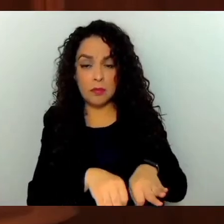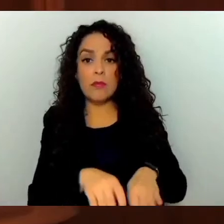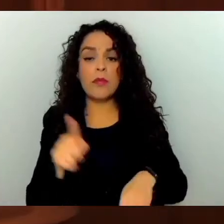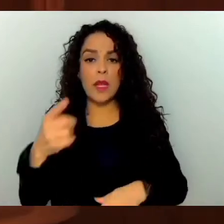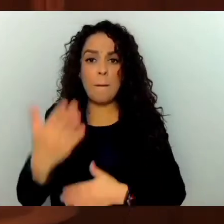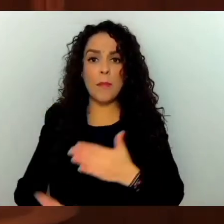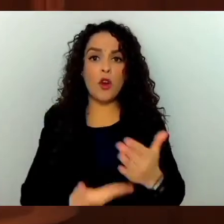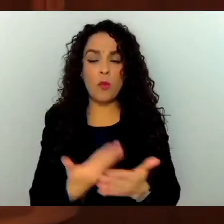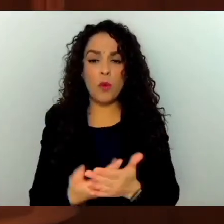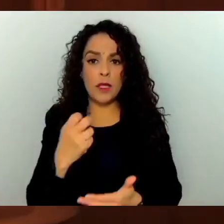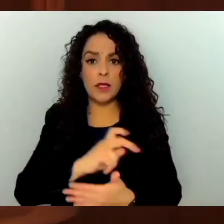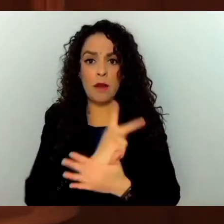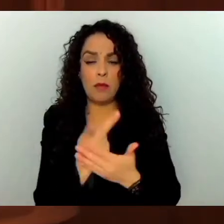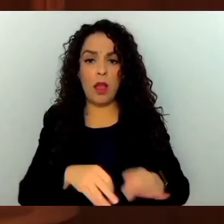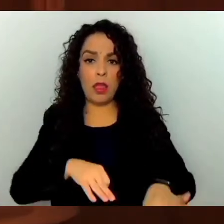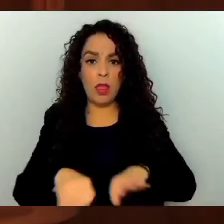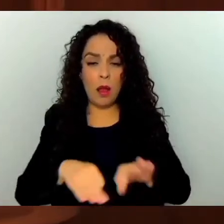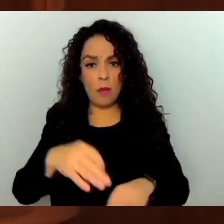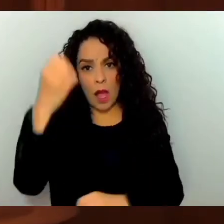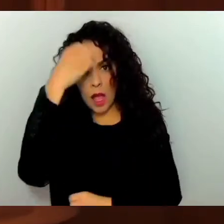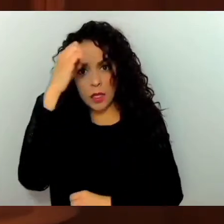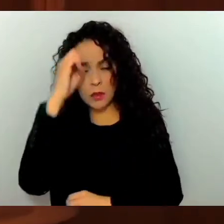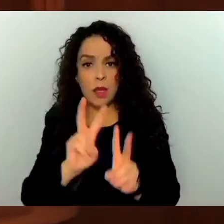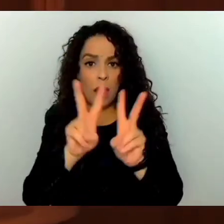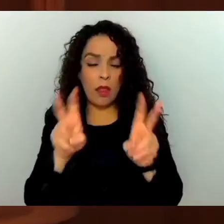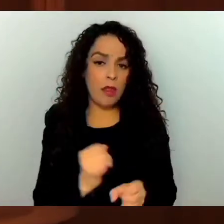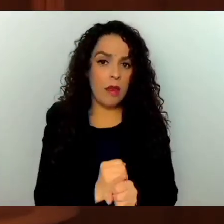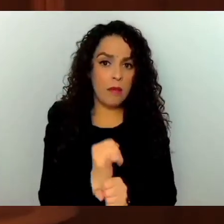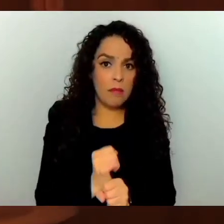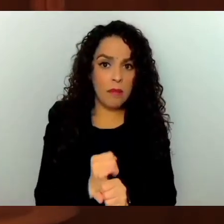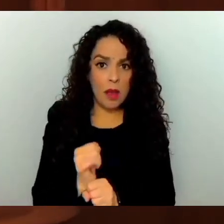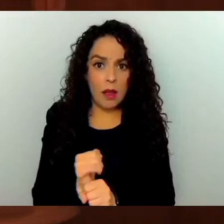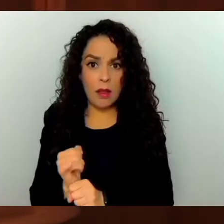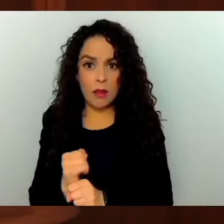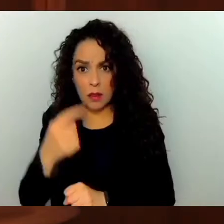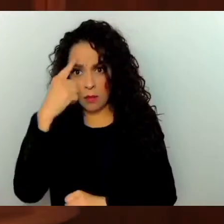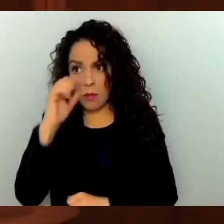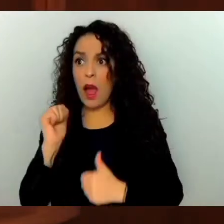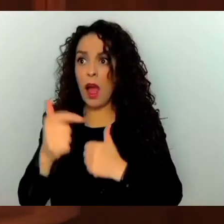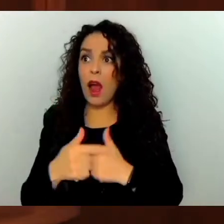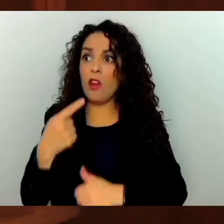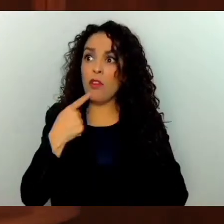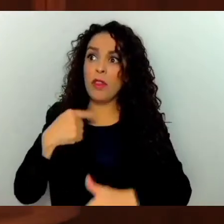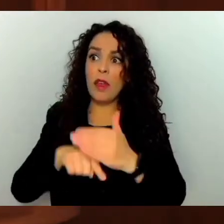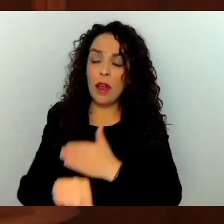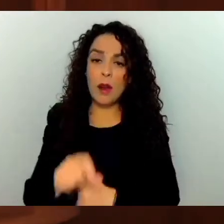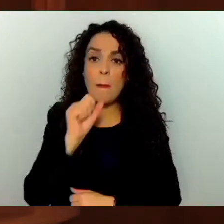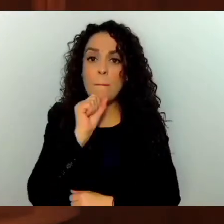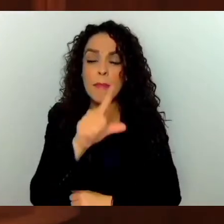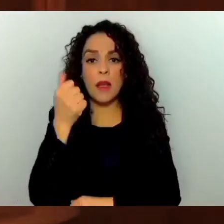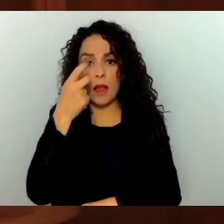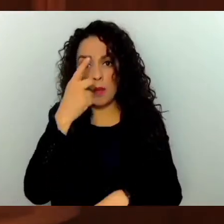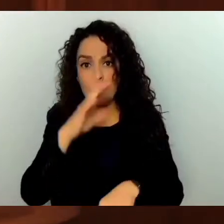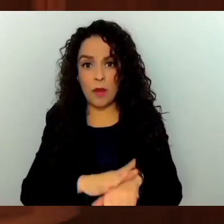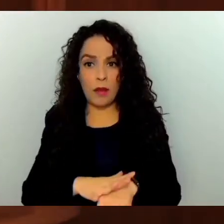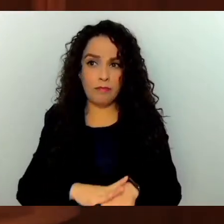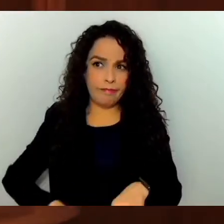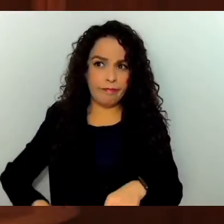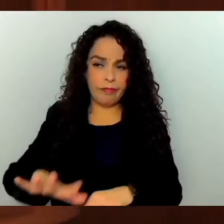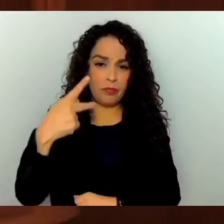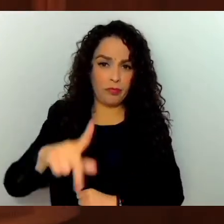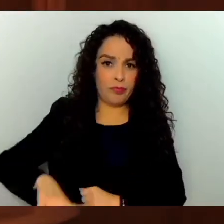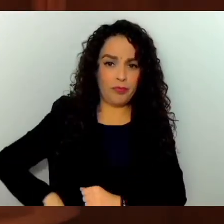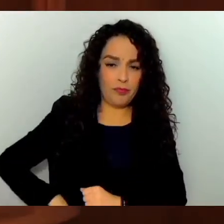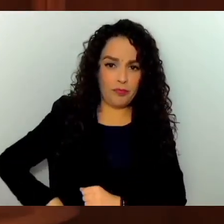programa de trabajo y la experiencia en materia de investigación y persecución de delitos y de administración pública analizadas en las